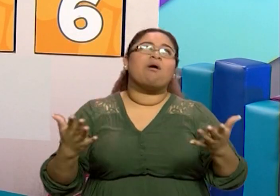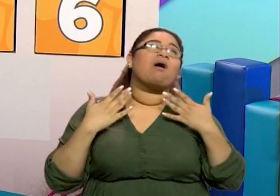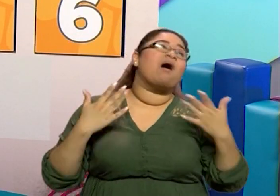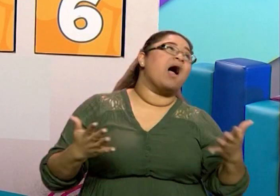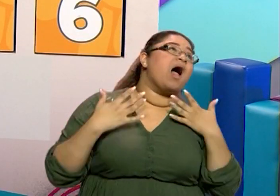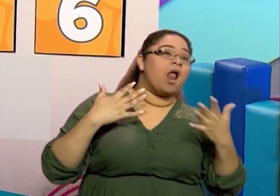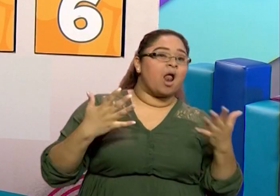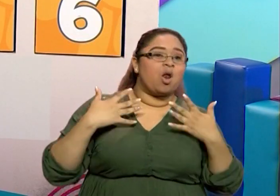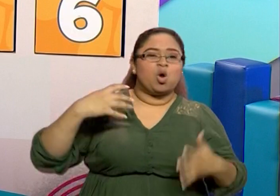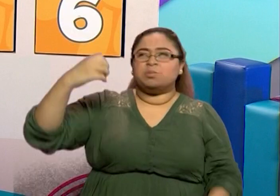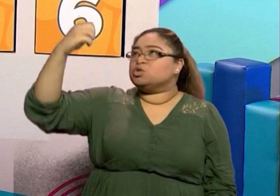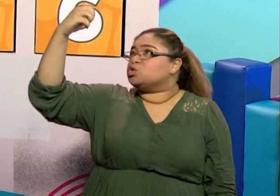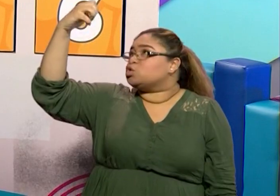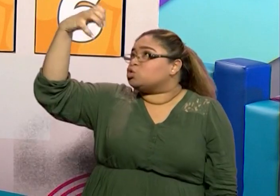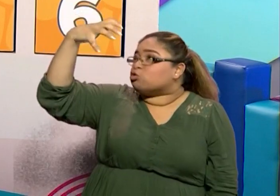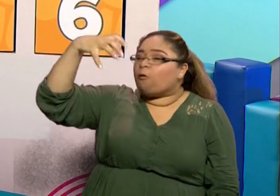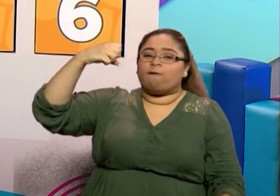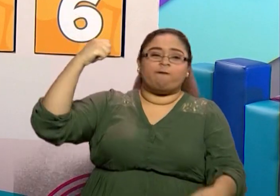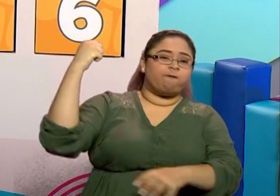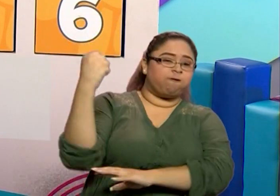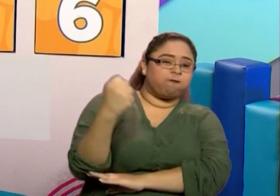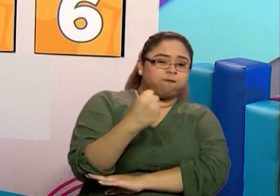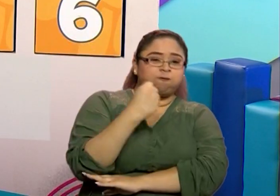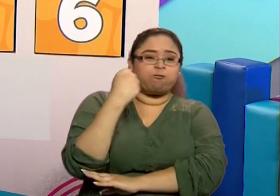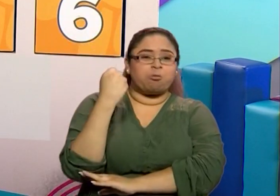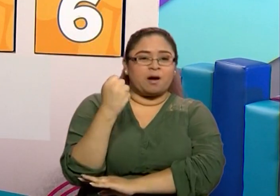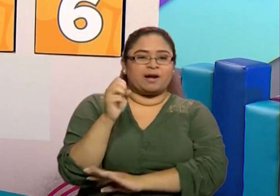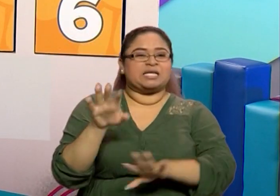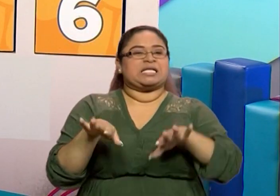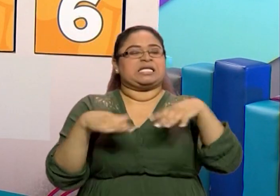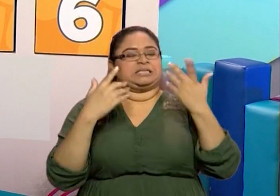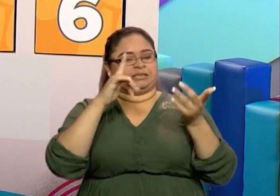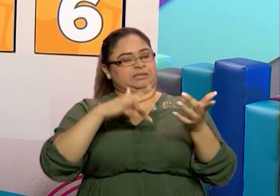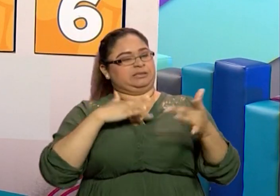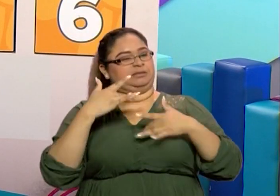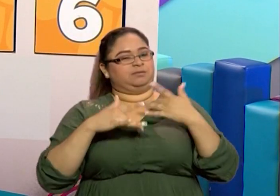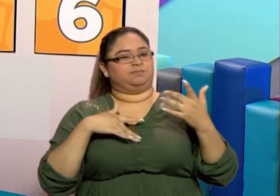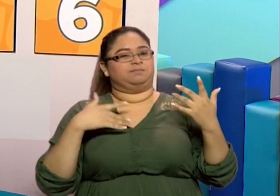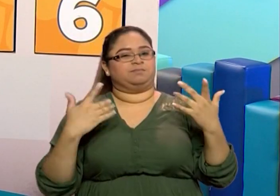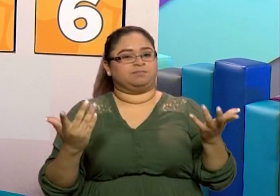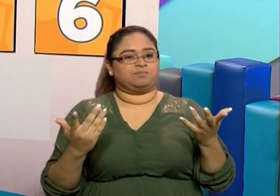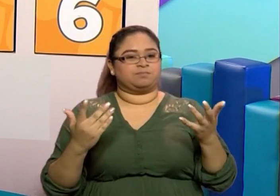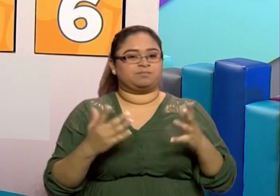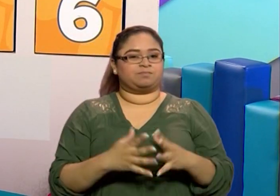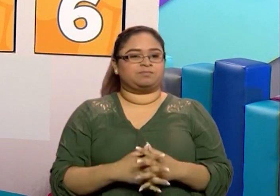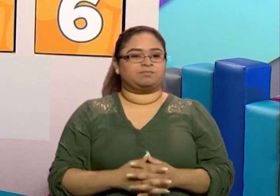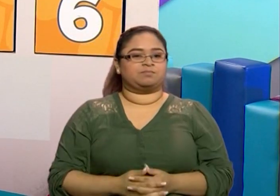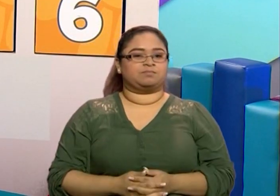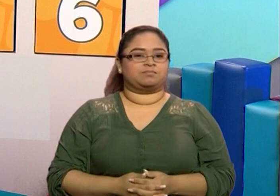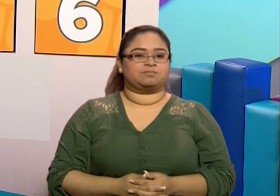fuerte, fuerte. ¿Ustedes qué creen? Este fenómeno atmosférico es...